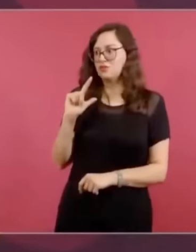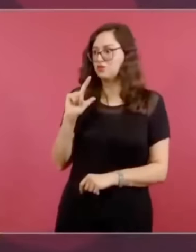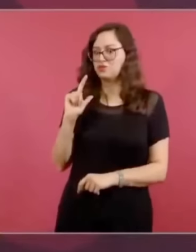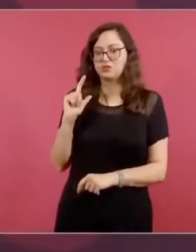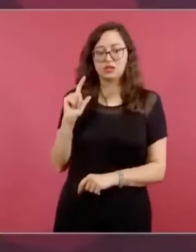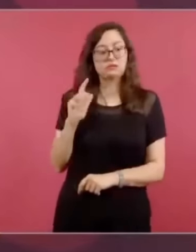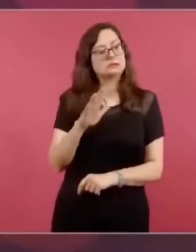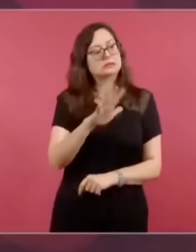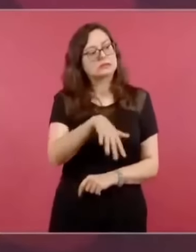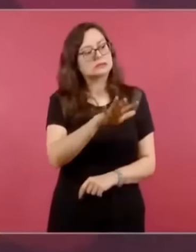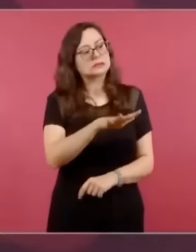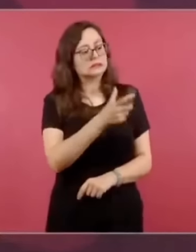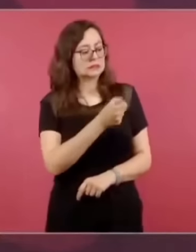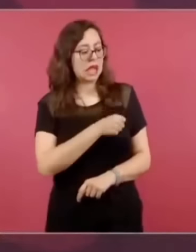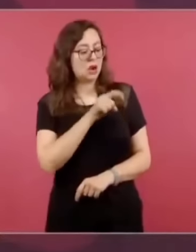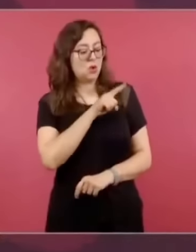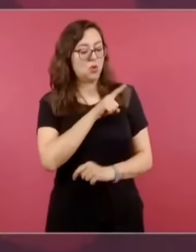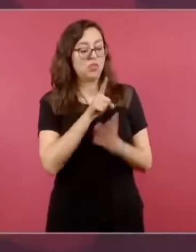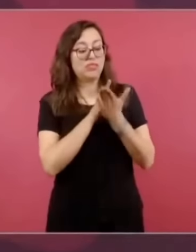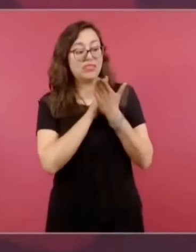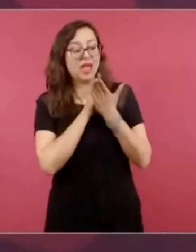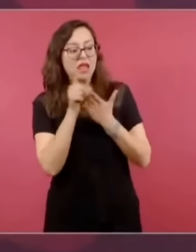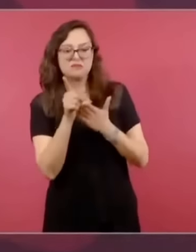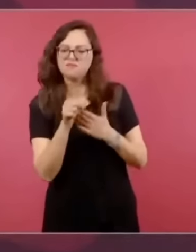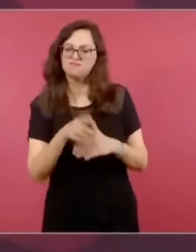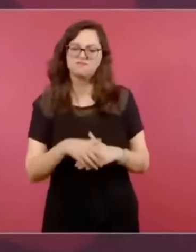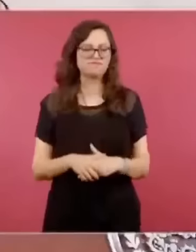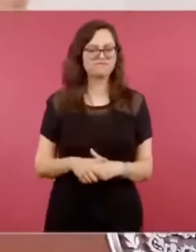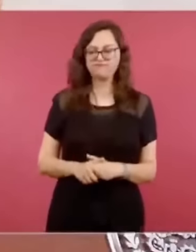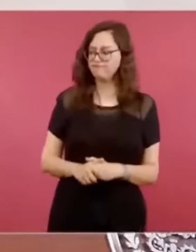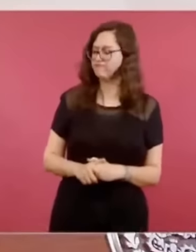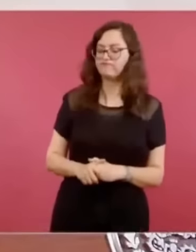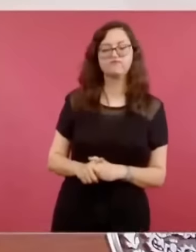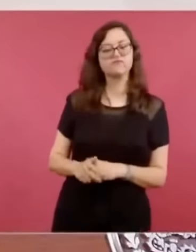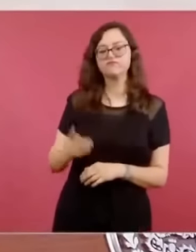no un privilegio, pero hay un choque